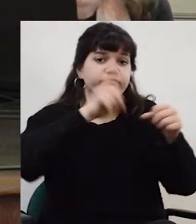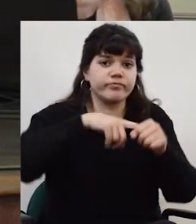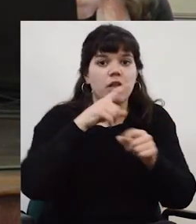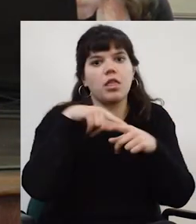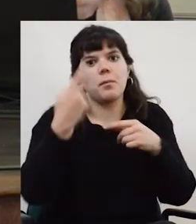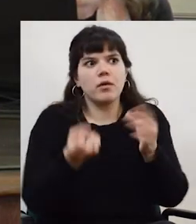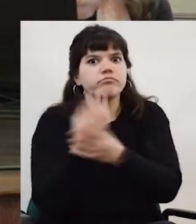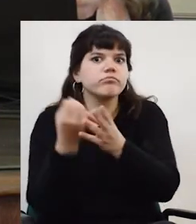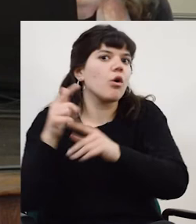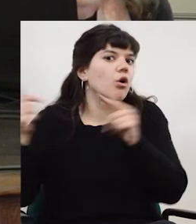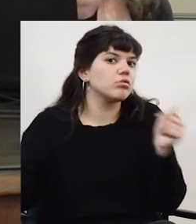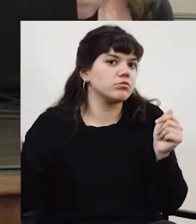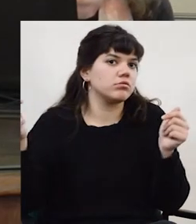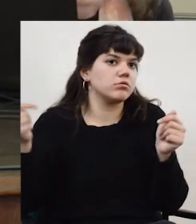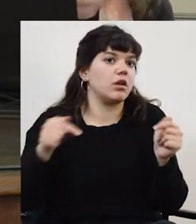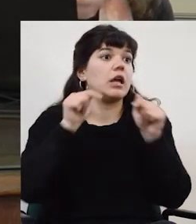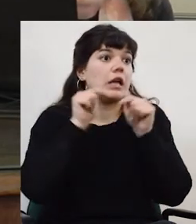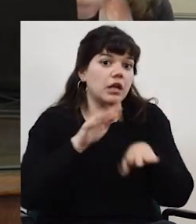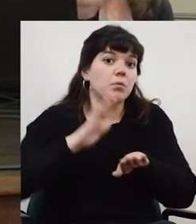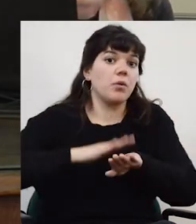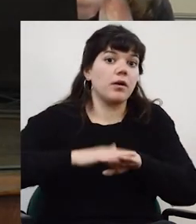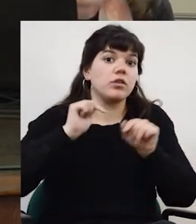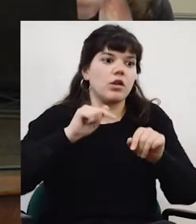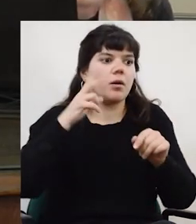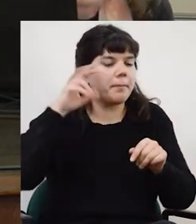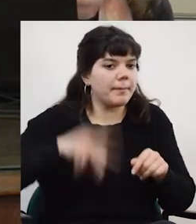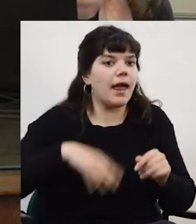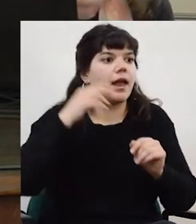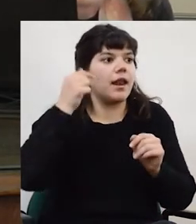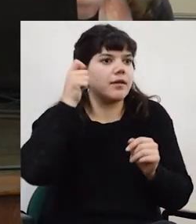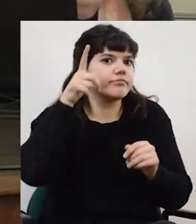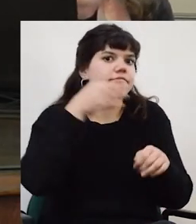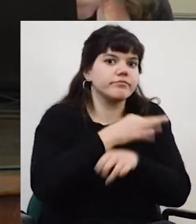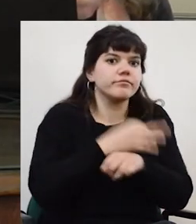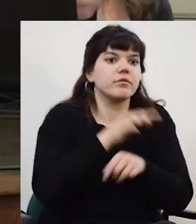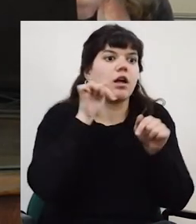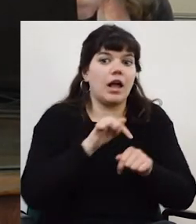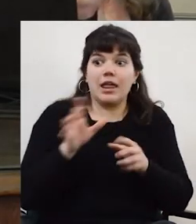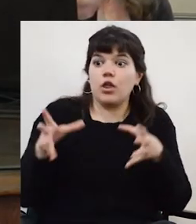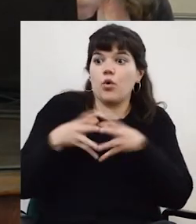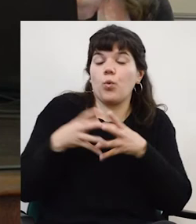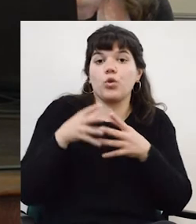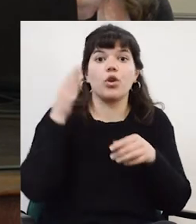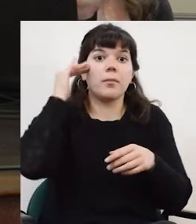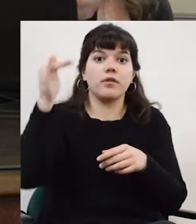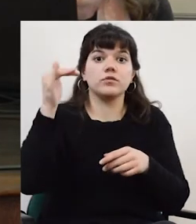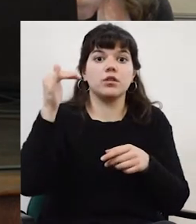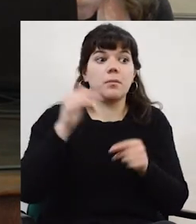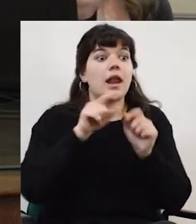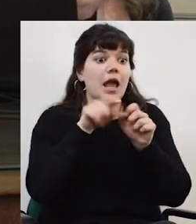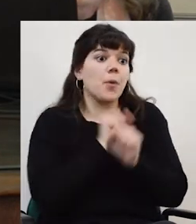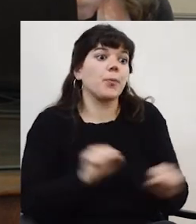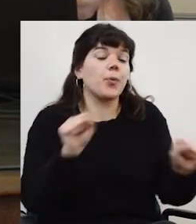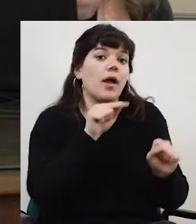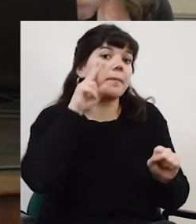otras cosas y hacer un plan de formación de recursos humanos del plantel docente que permita después,